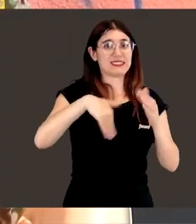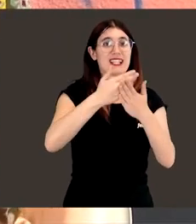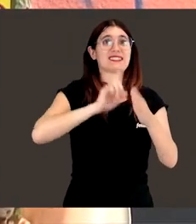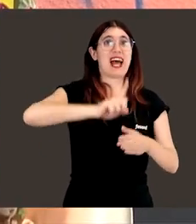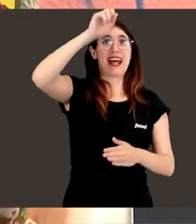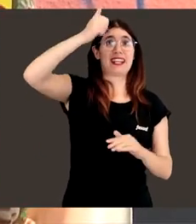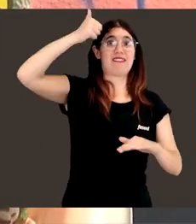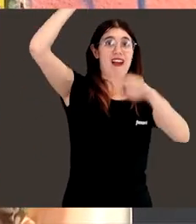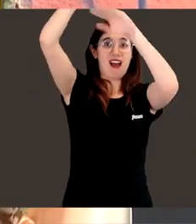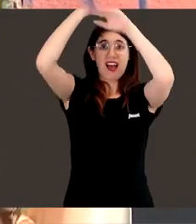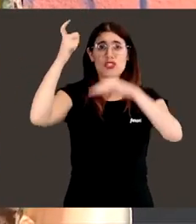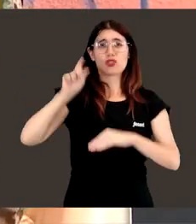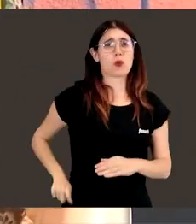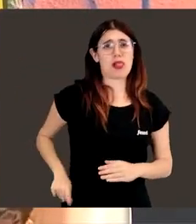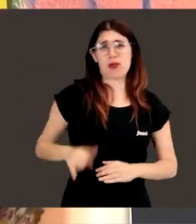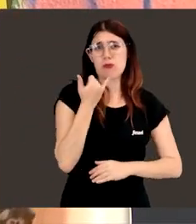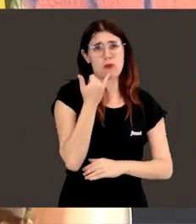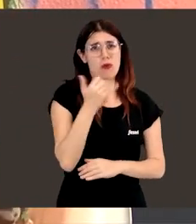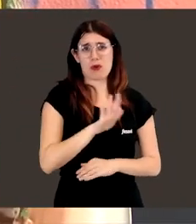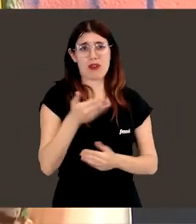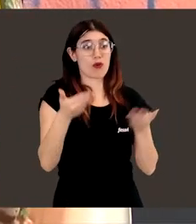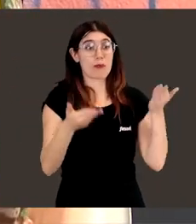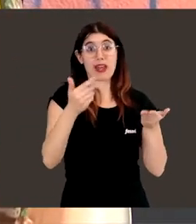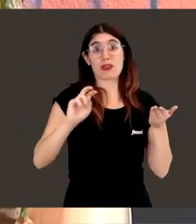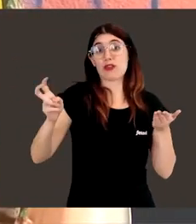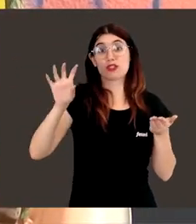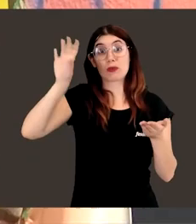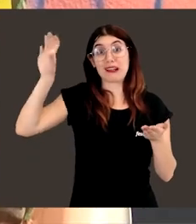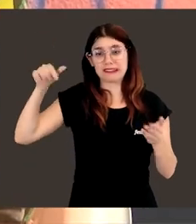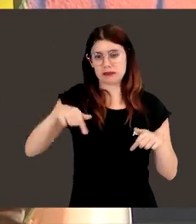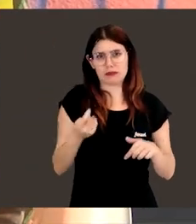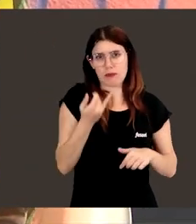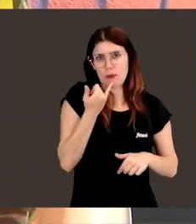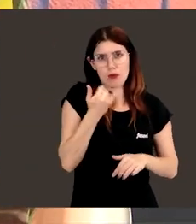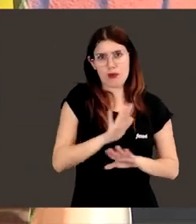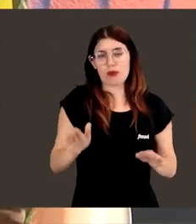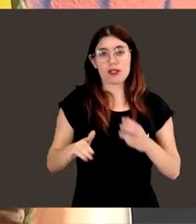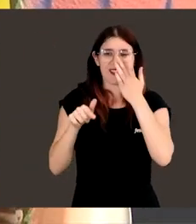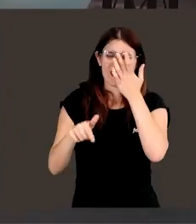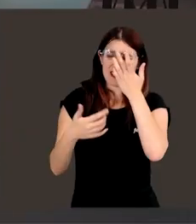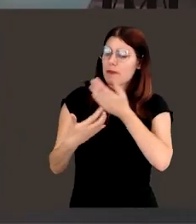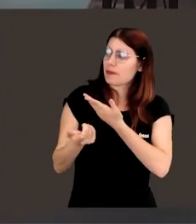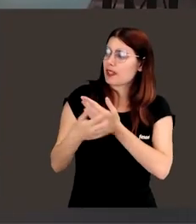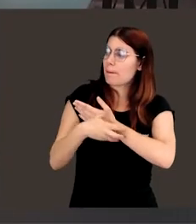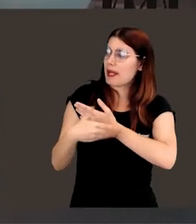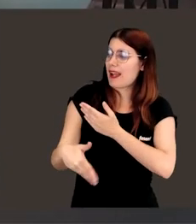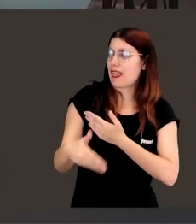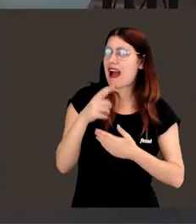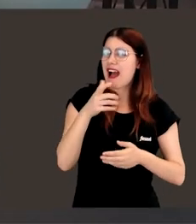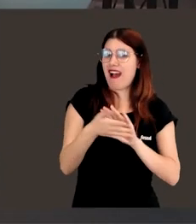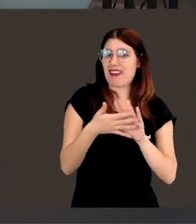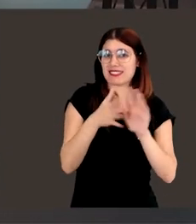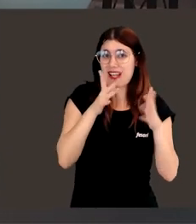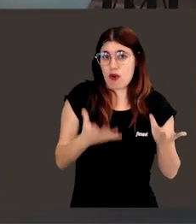todo, son bajos, son muy bajos en comparación con lo que te ofrecen otros países. Pero esa precariedad de la que hablamos hoy,